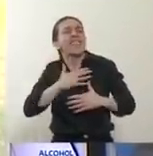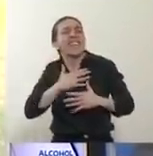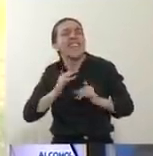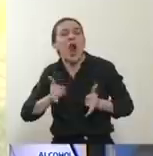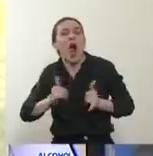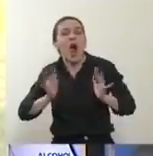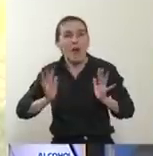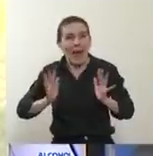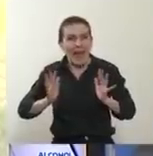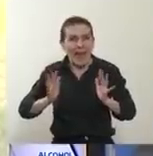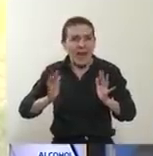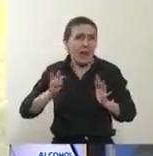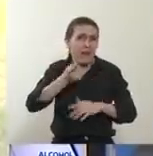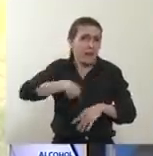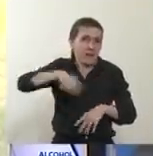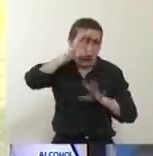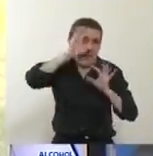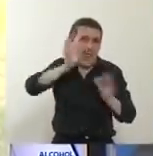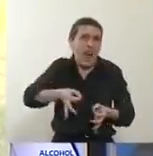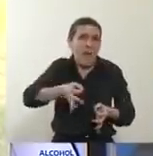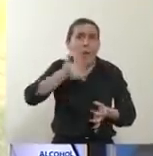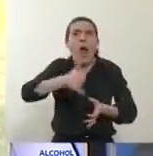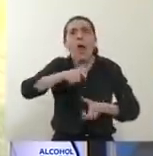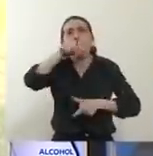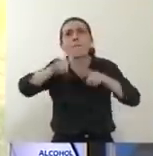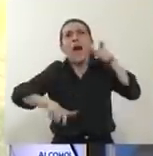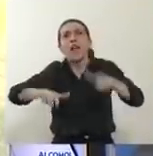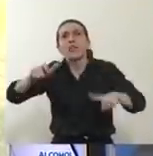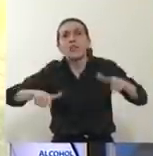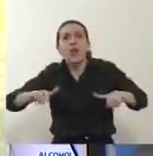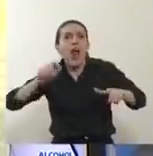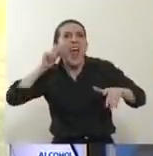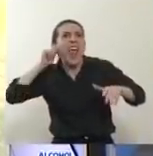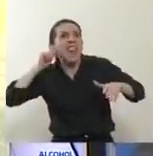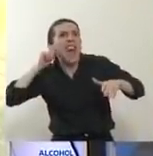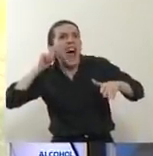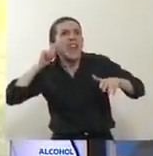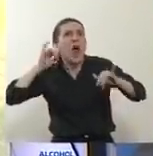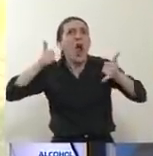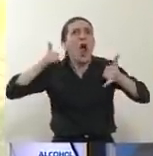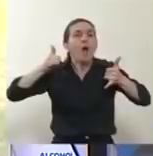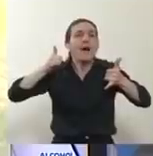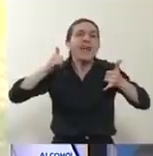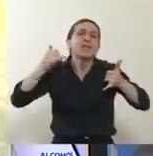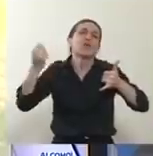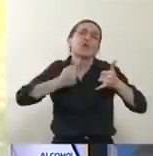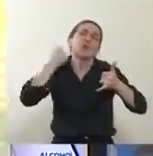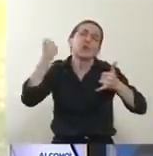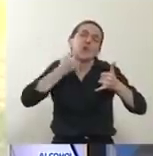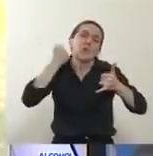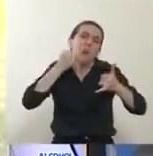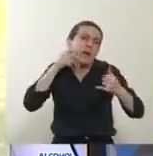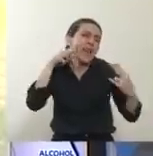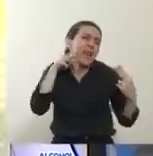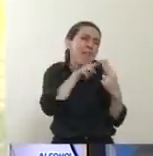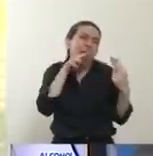Y todos sabemos que en juventud es muy importante el encuentro con los amigos. Es muy importante